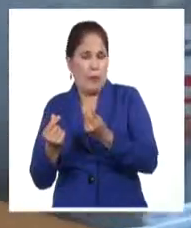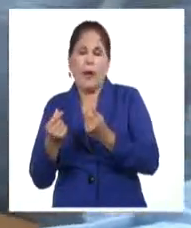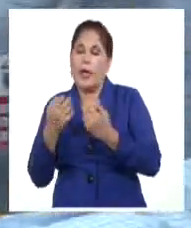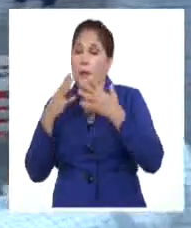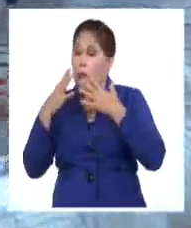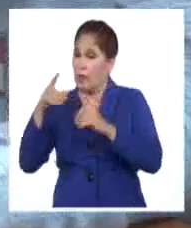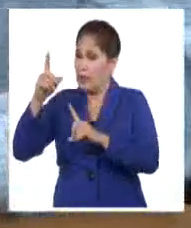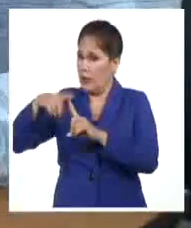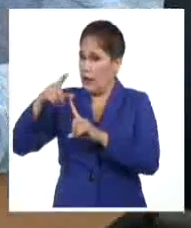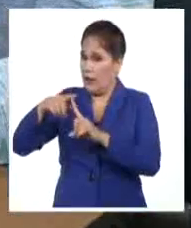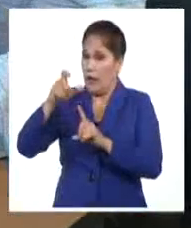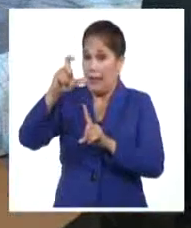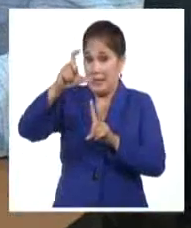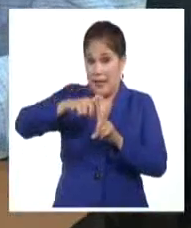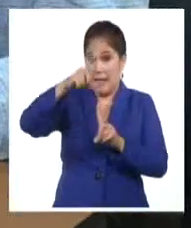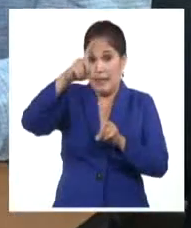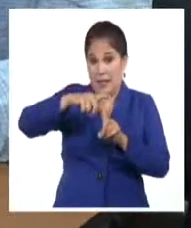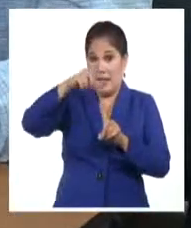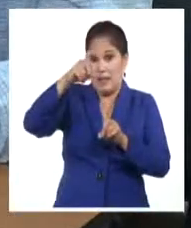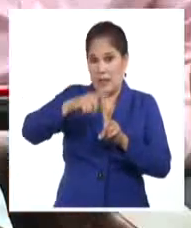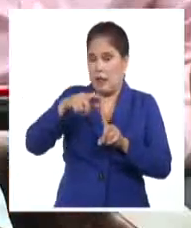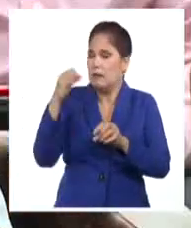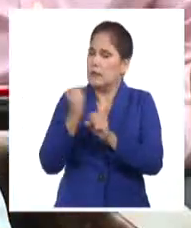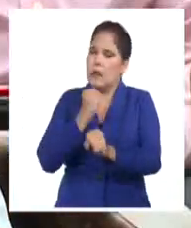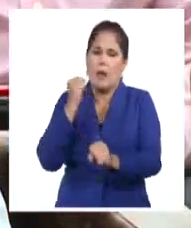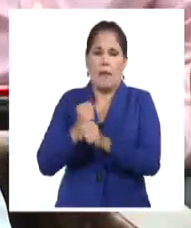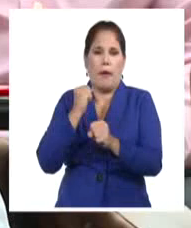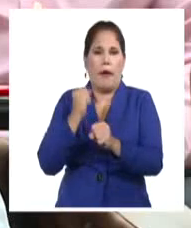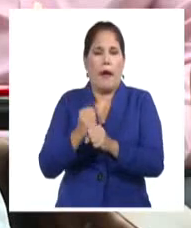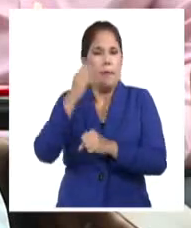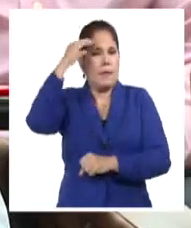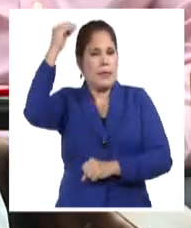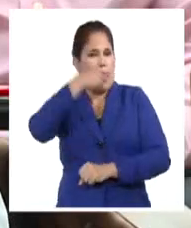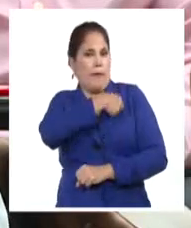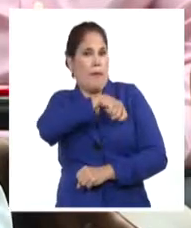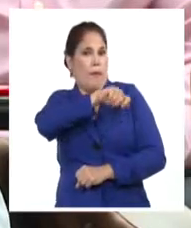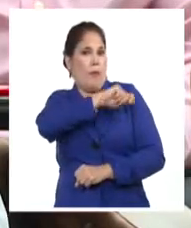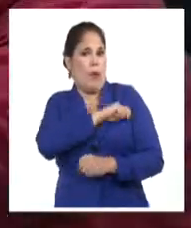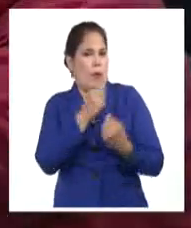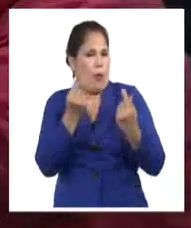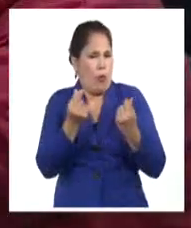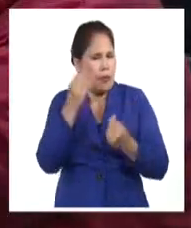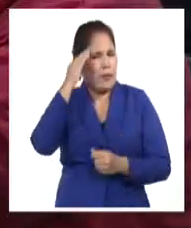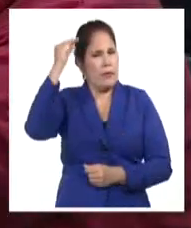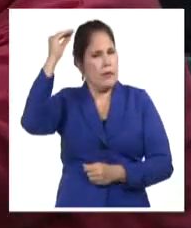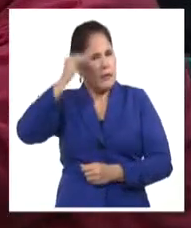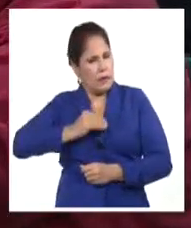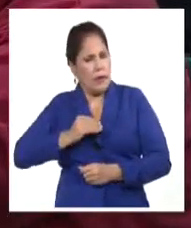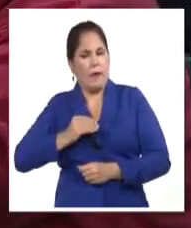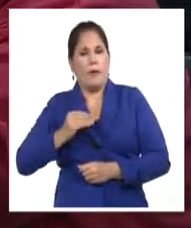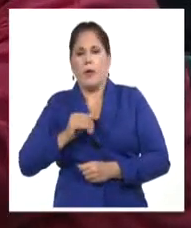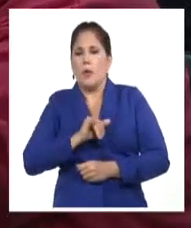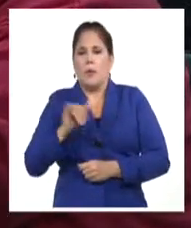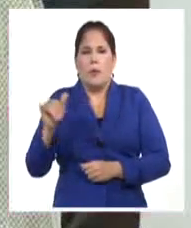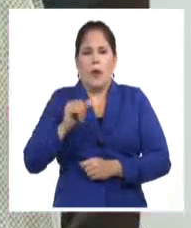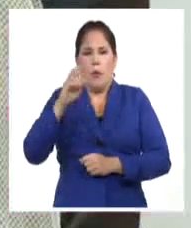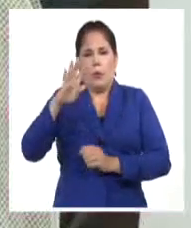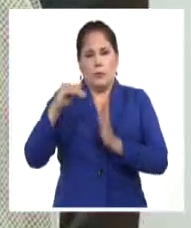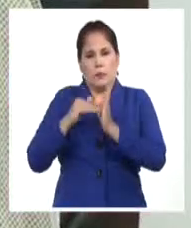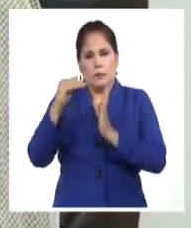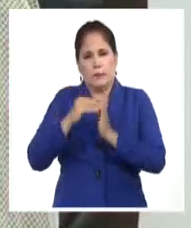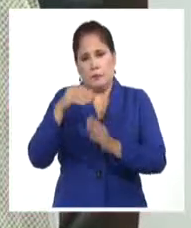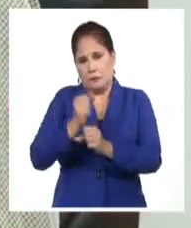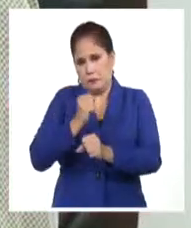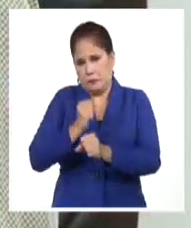tarea de la CTC es intensificar la educación económica, jurídica e ideológica de los más de 4 millones de trabajadores